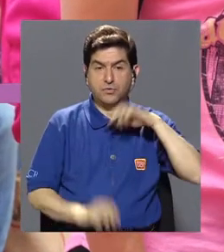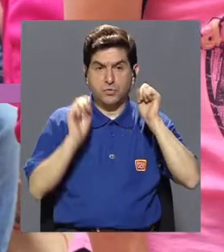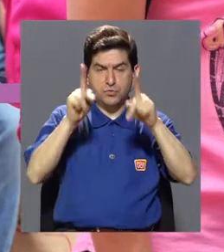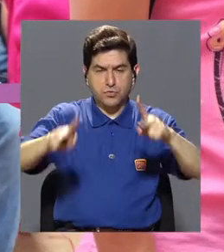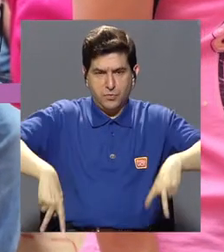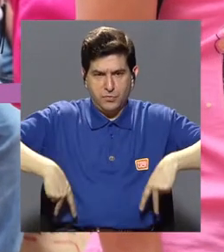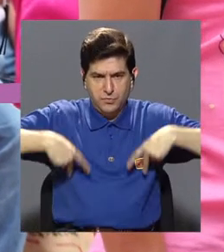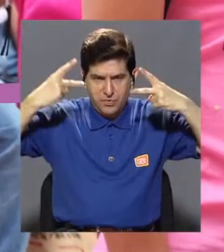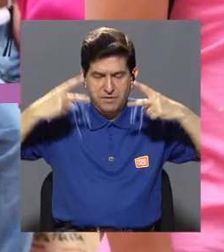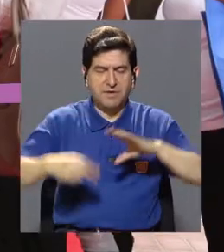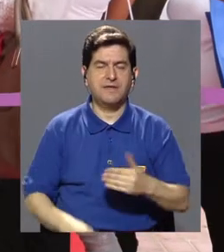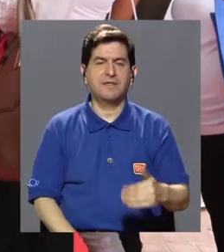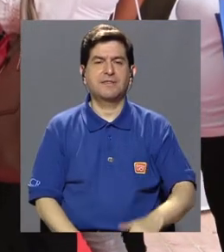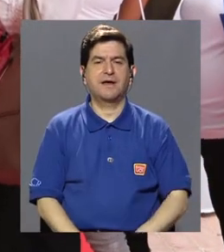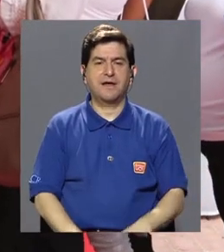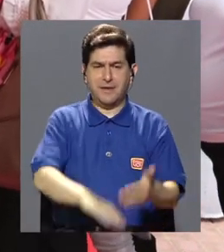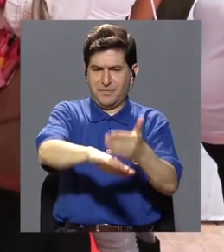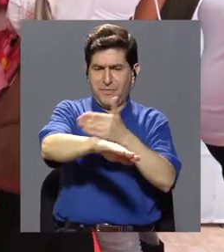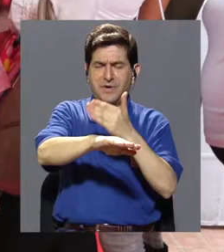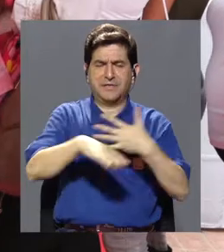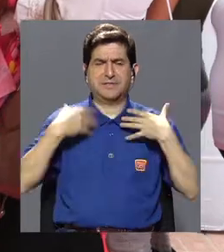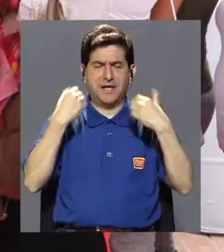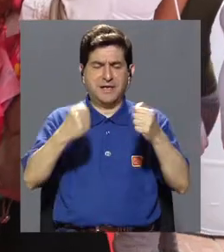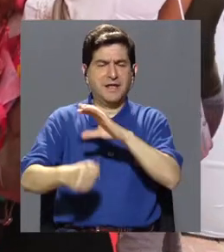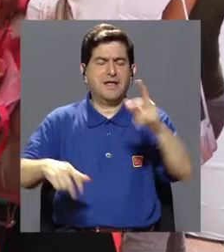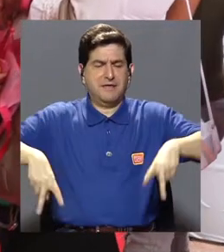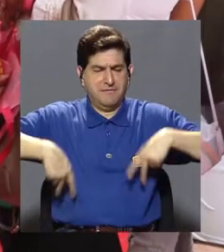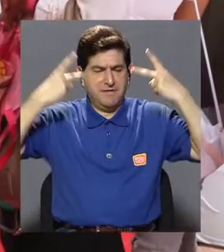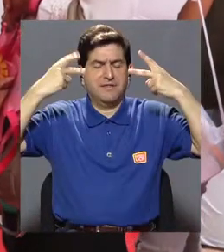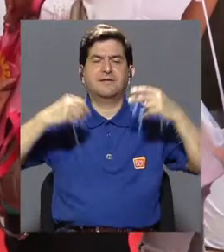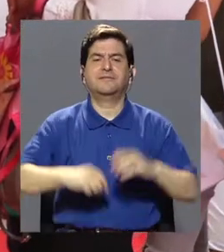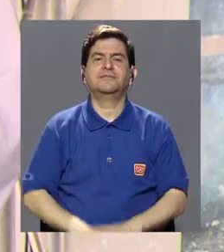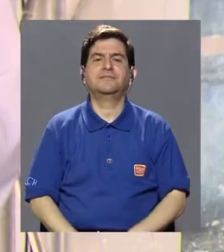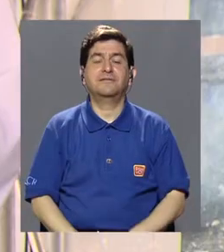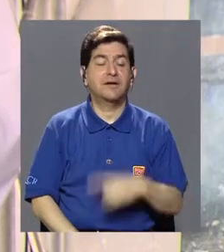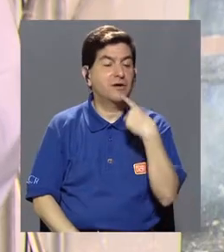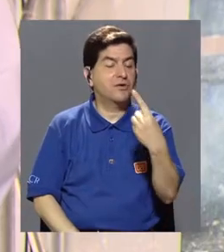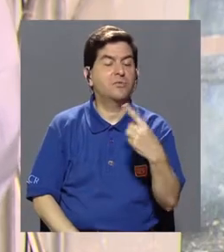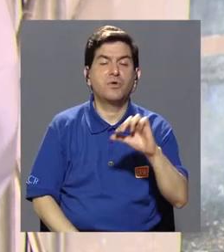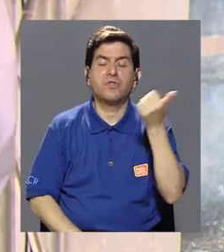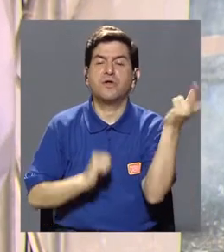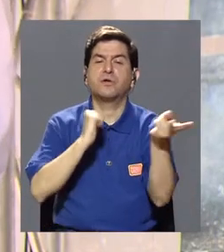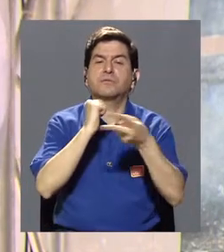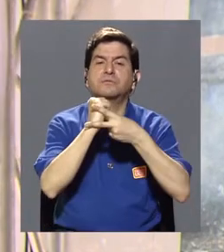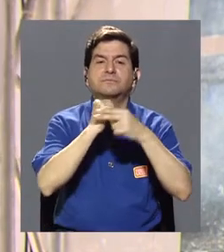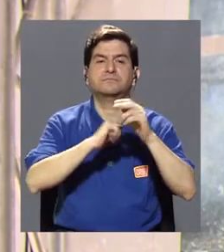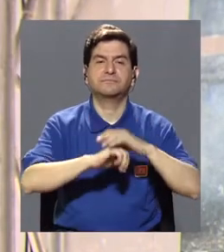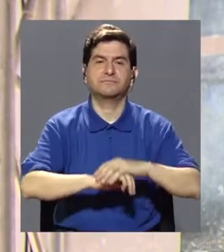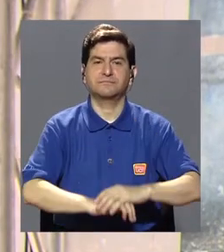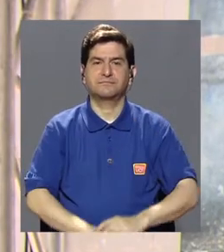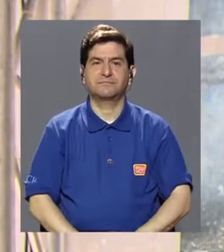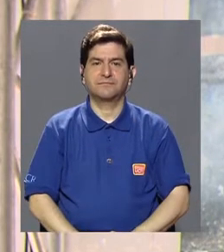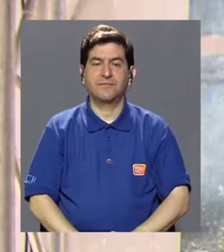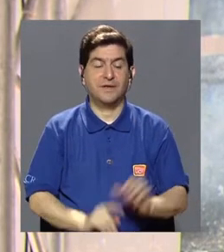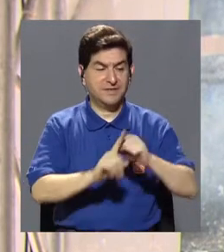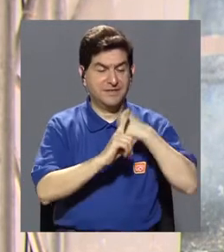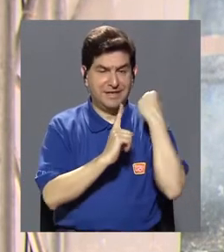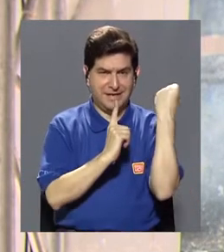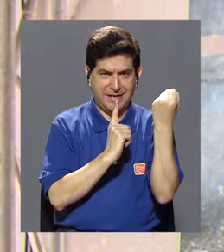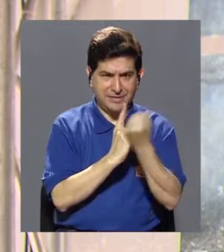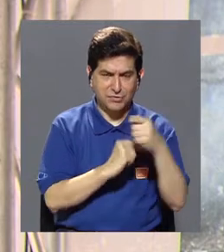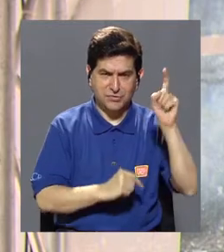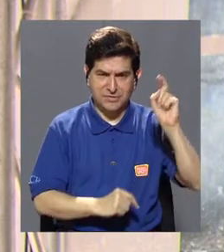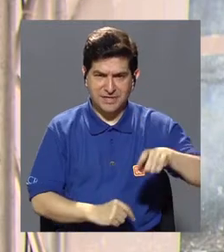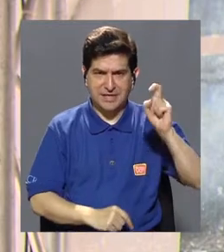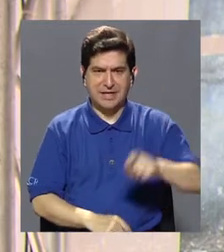Es el que nos permite estar vivos y ganar salud y mucha vida. Como lo he dicho en otras oportunidades,